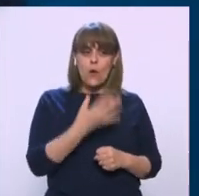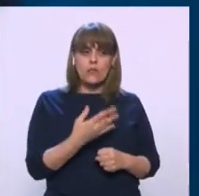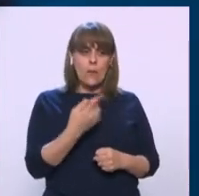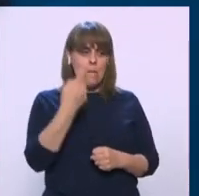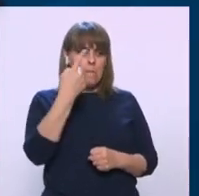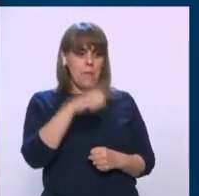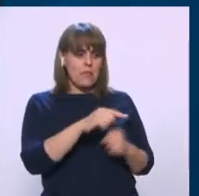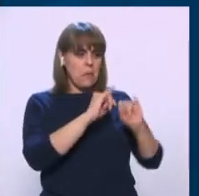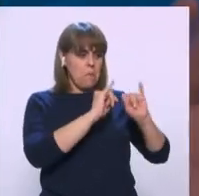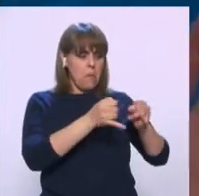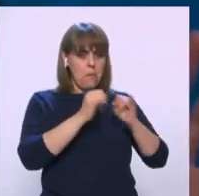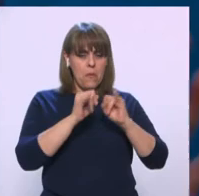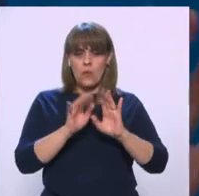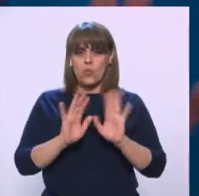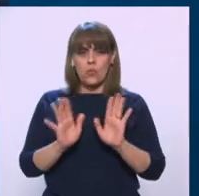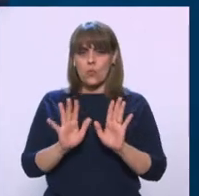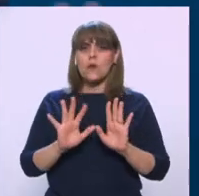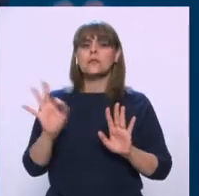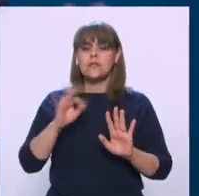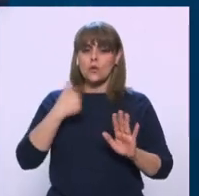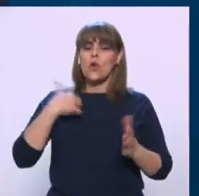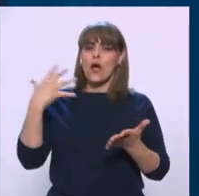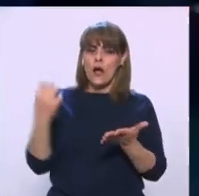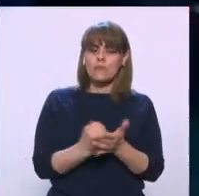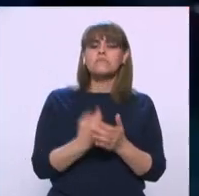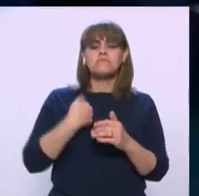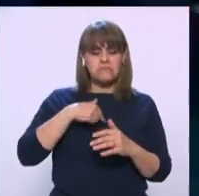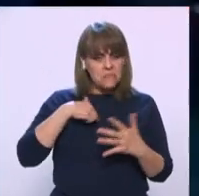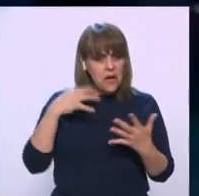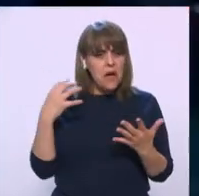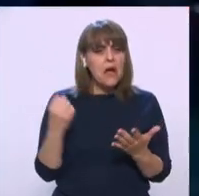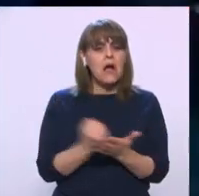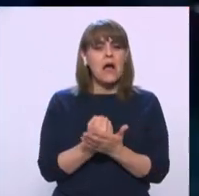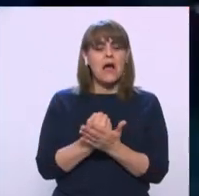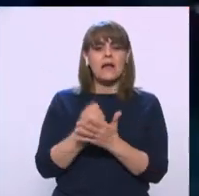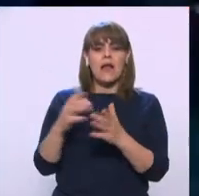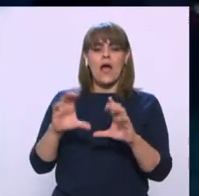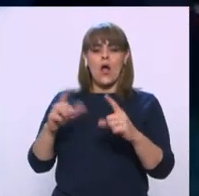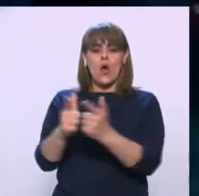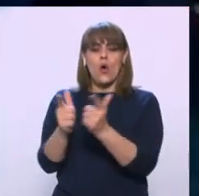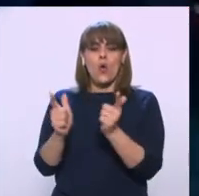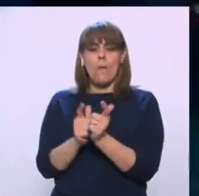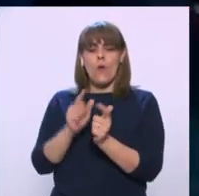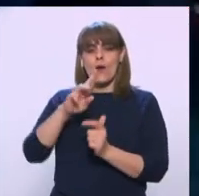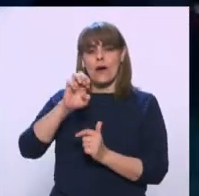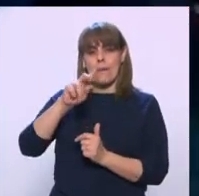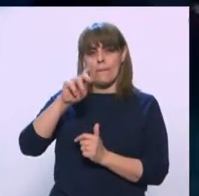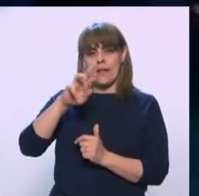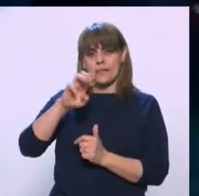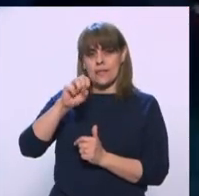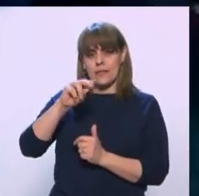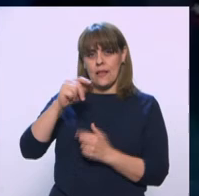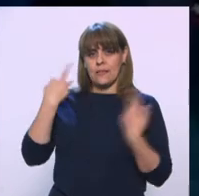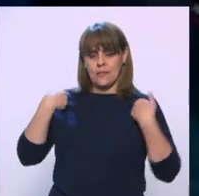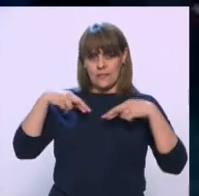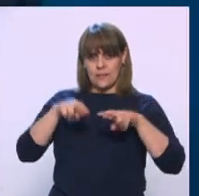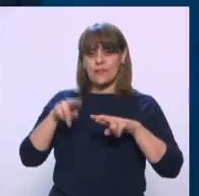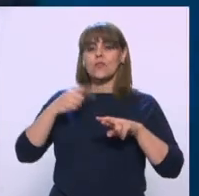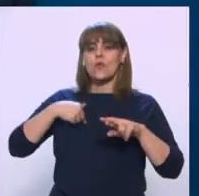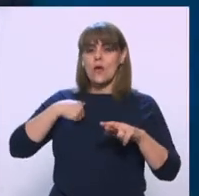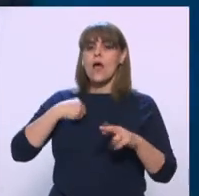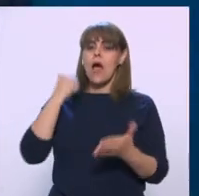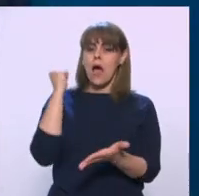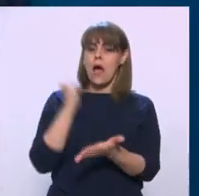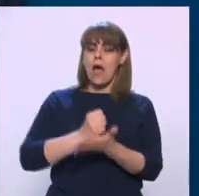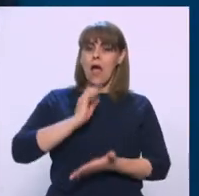individual. Y sé que si ganamos, como vamos a ganar la Cámara de Representantes, vamos a poder aprobar un nuevo modelo